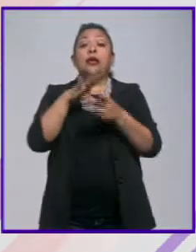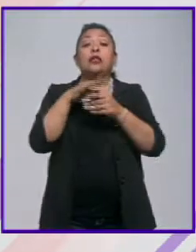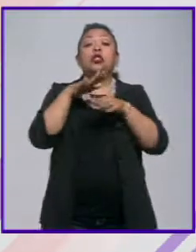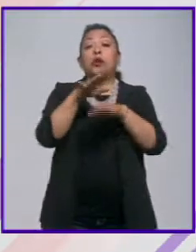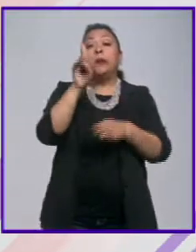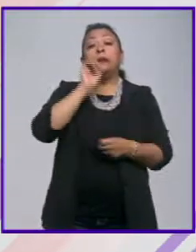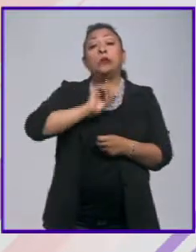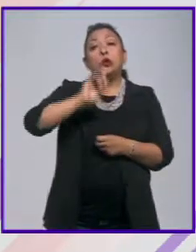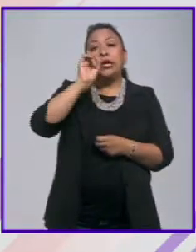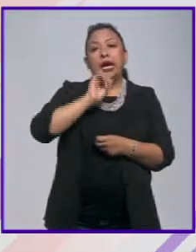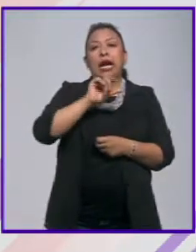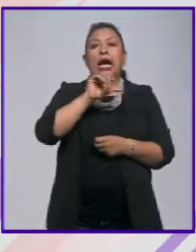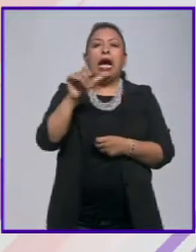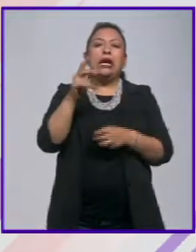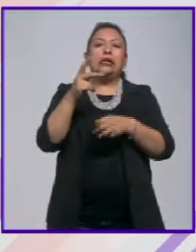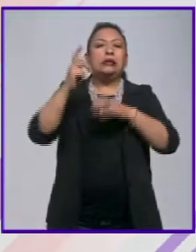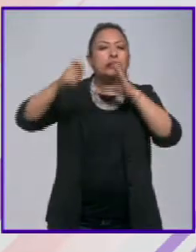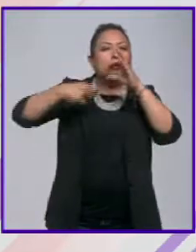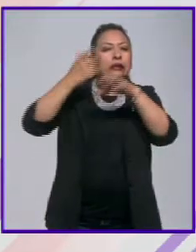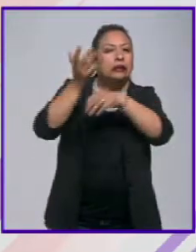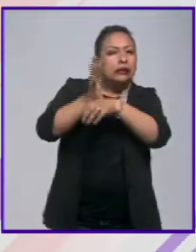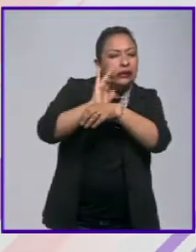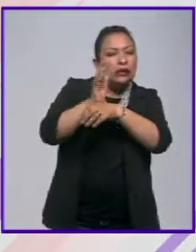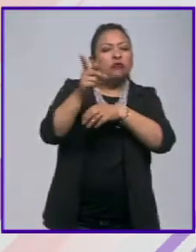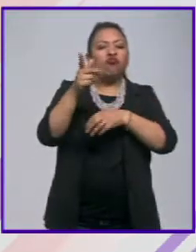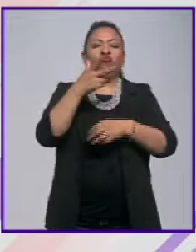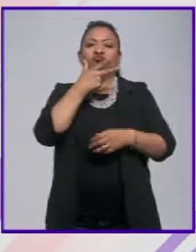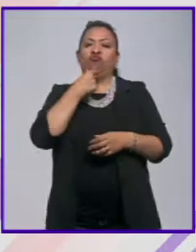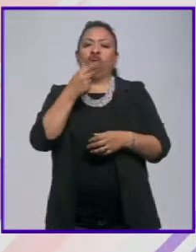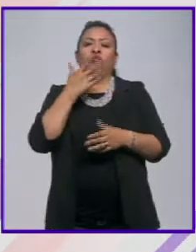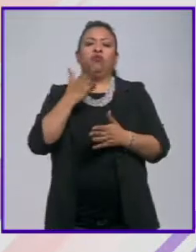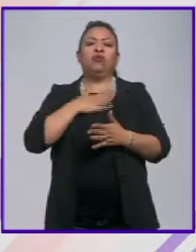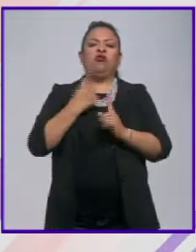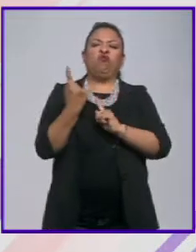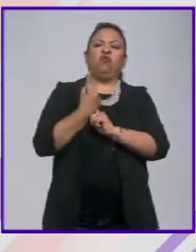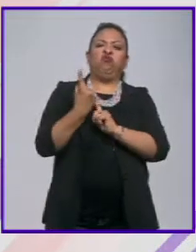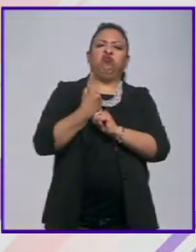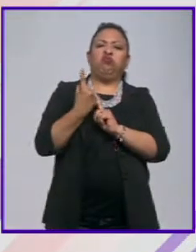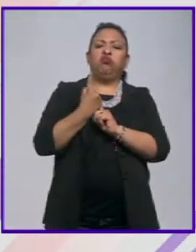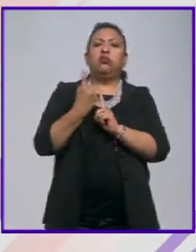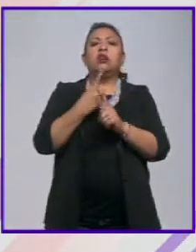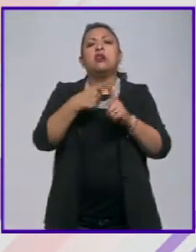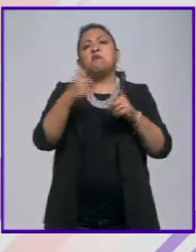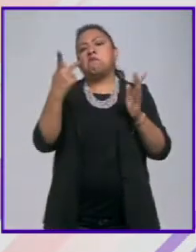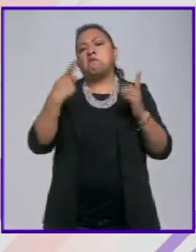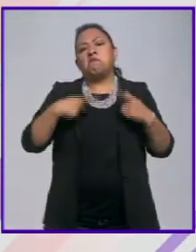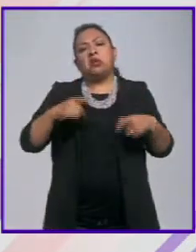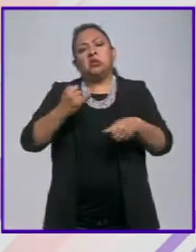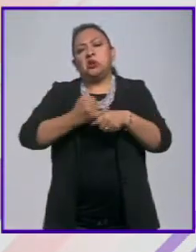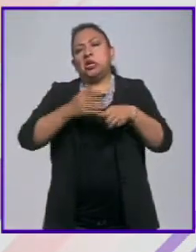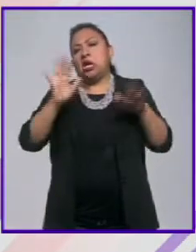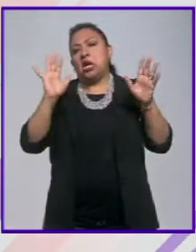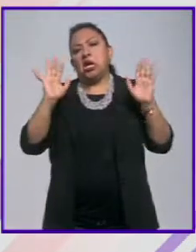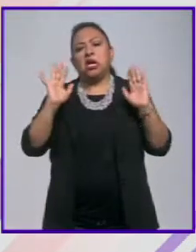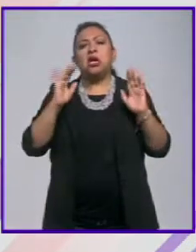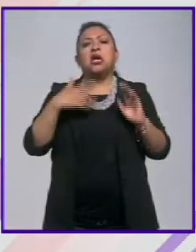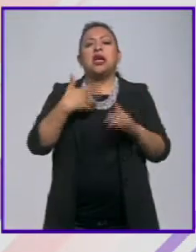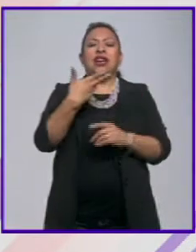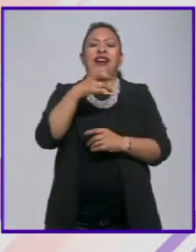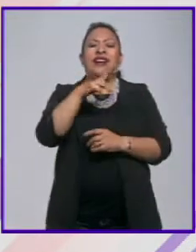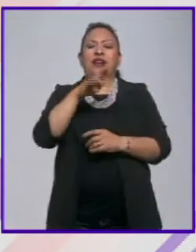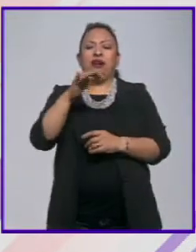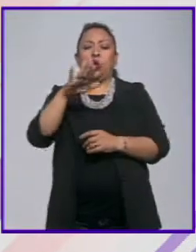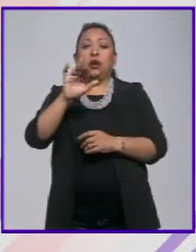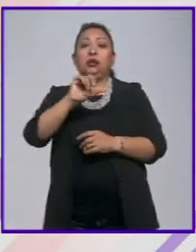mujeres en el medio cinematográfico que habían sido acosadas por un personaje en particular, Harry Weinstein,